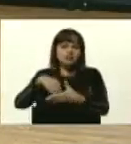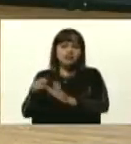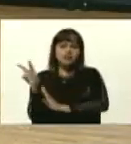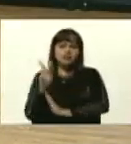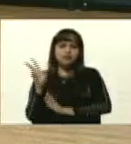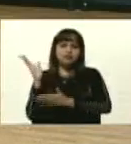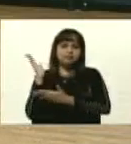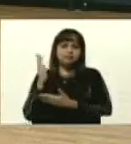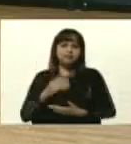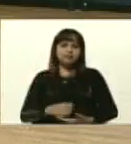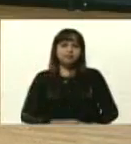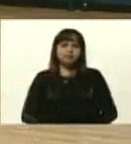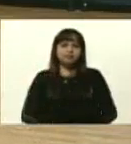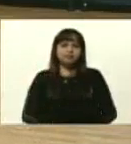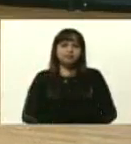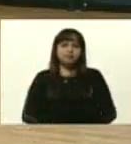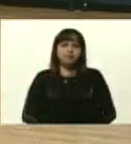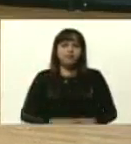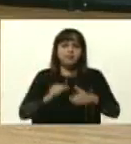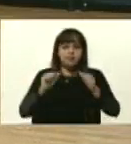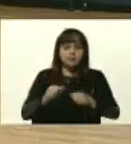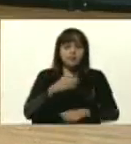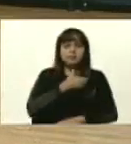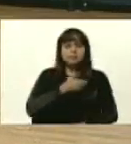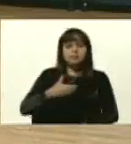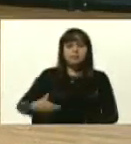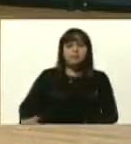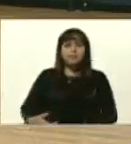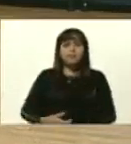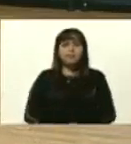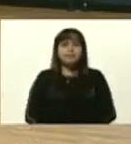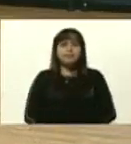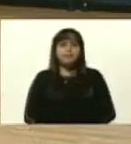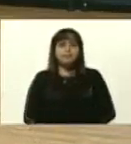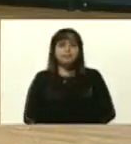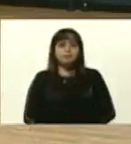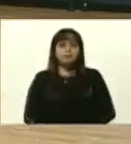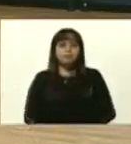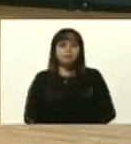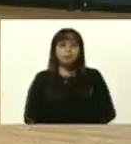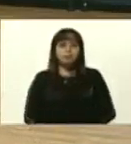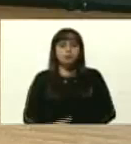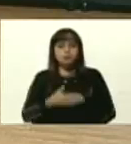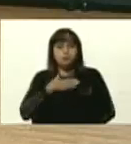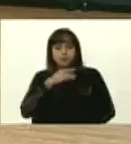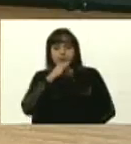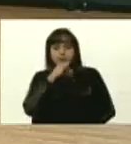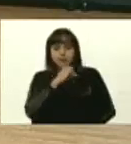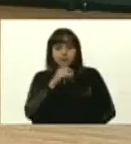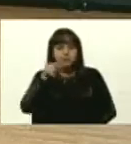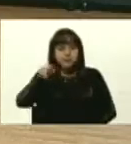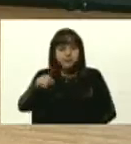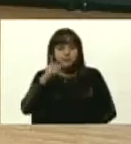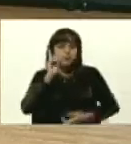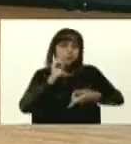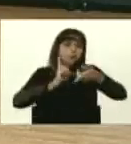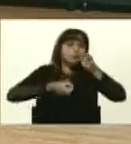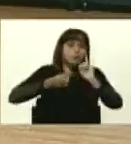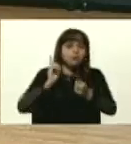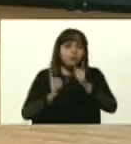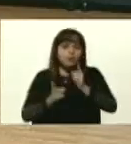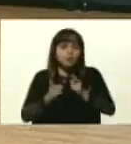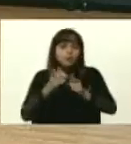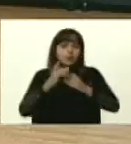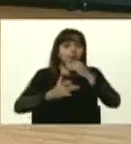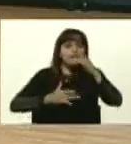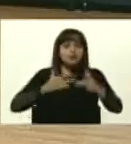Señor presidente, mi comandante en jefe, le informo, estas son algunas de